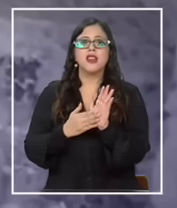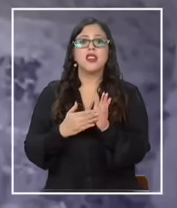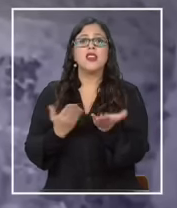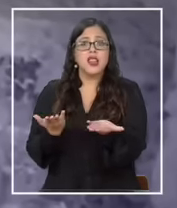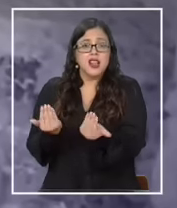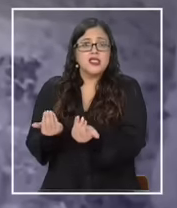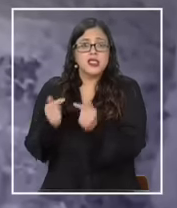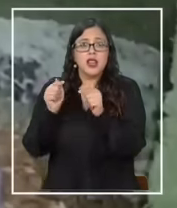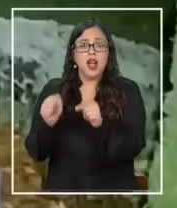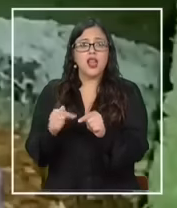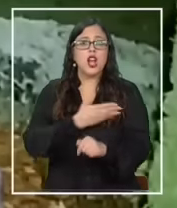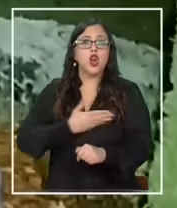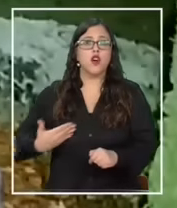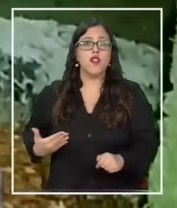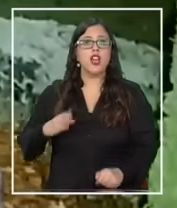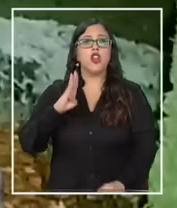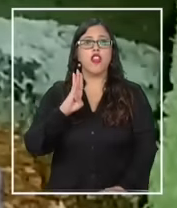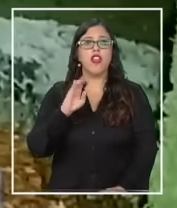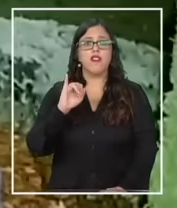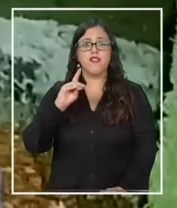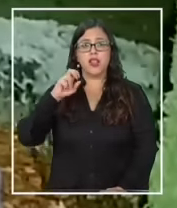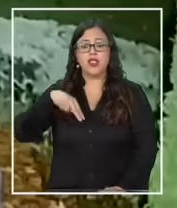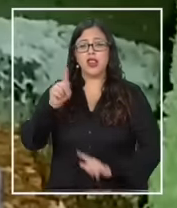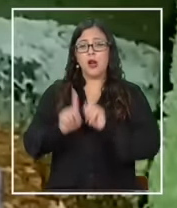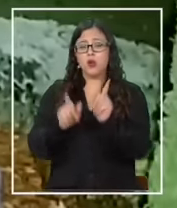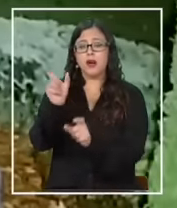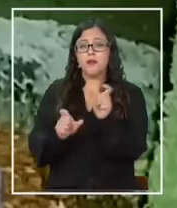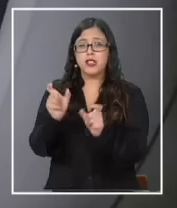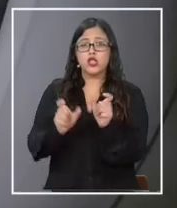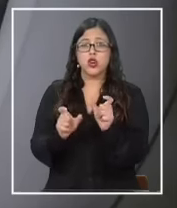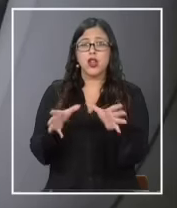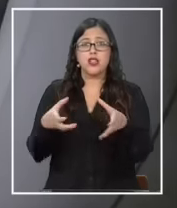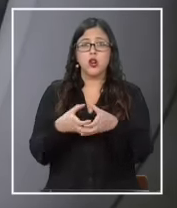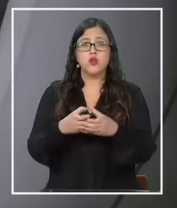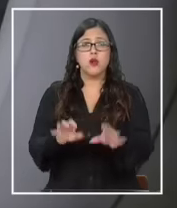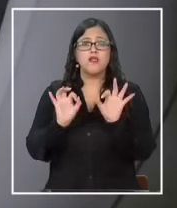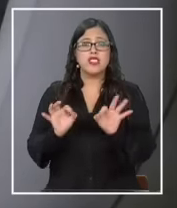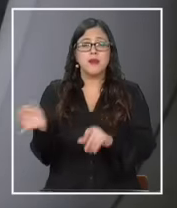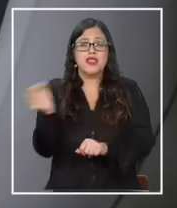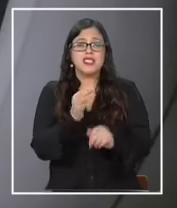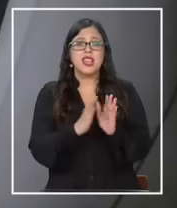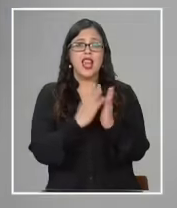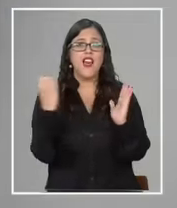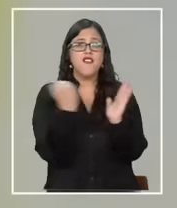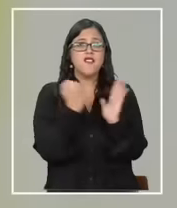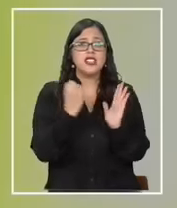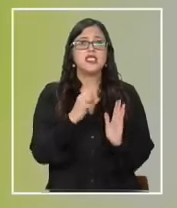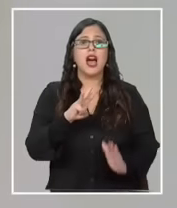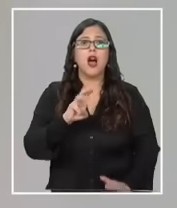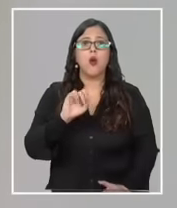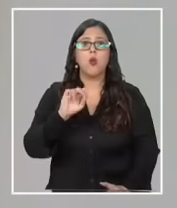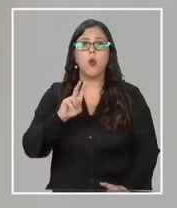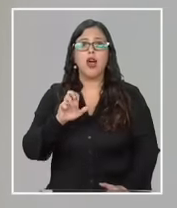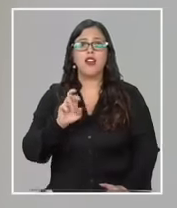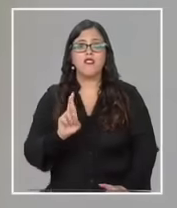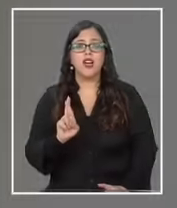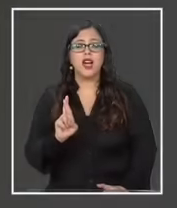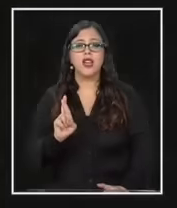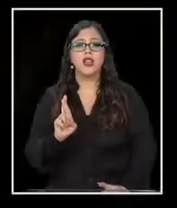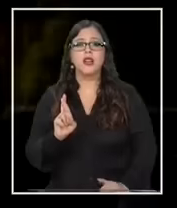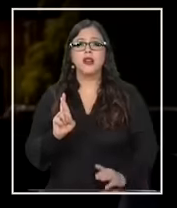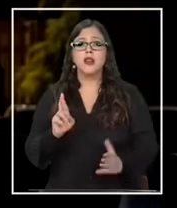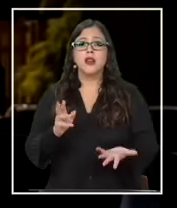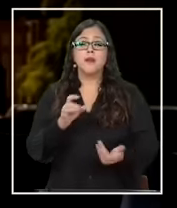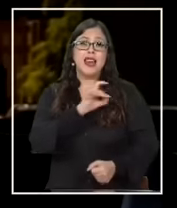de Biden. Mientras algunos parlamentarios del oficialismo destacan que la visa waiver para los chilenos estaría entrando en